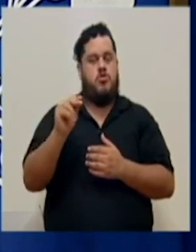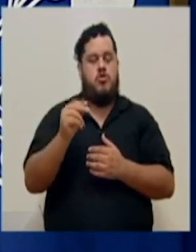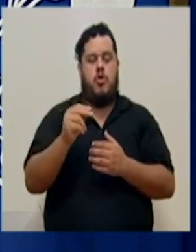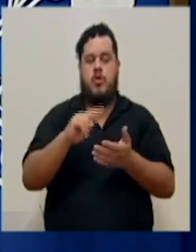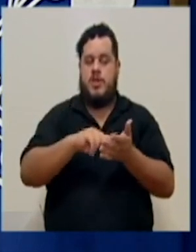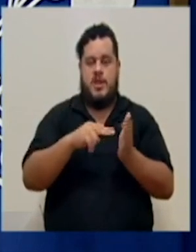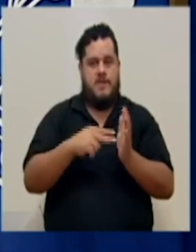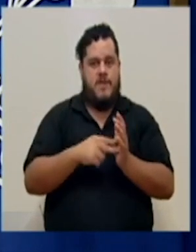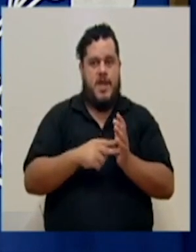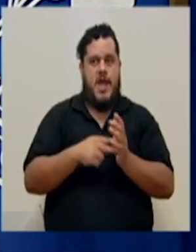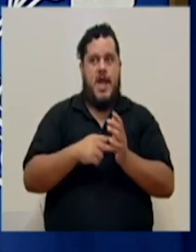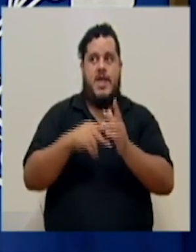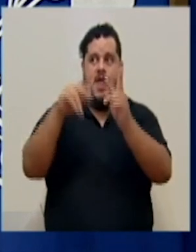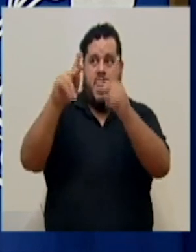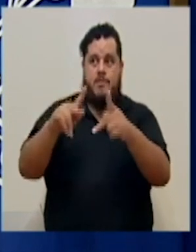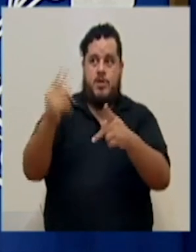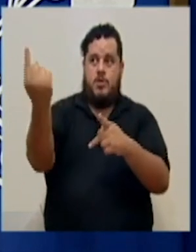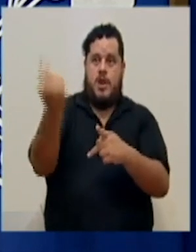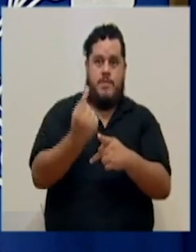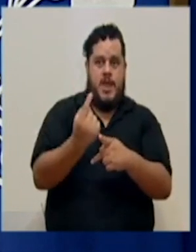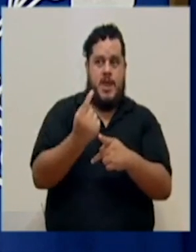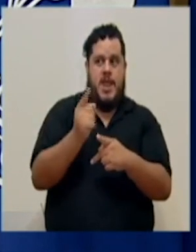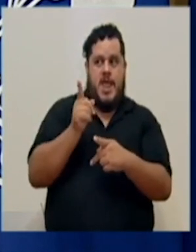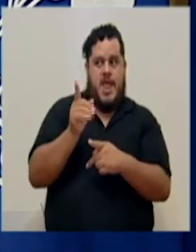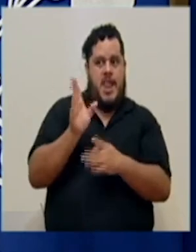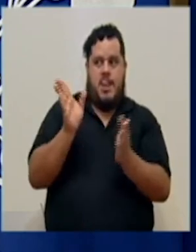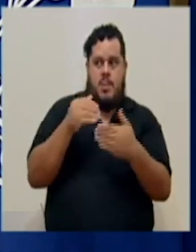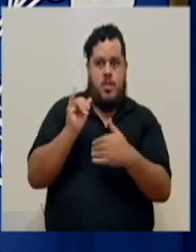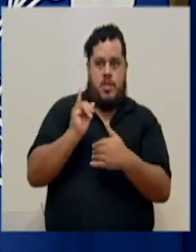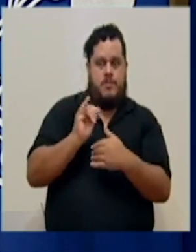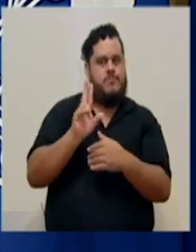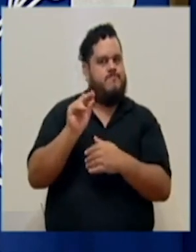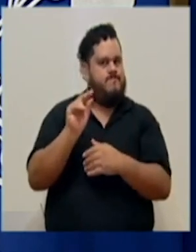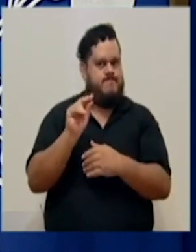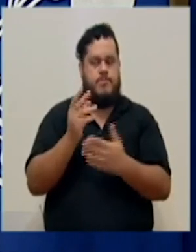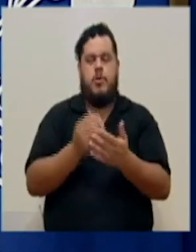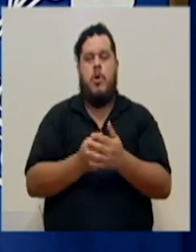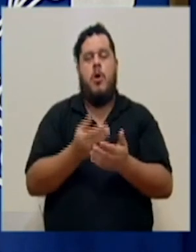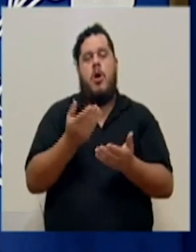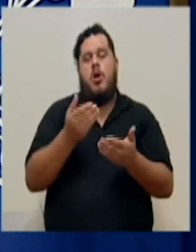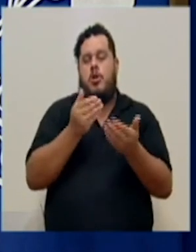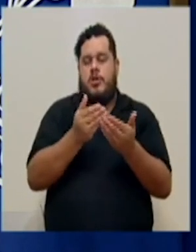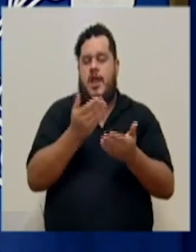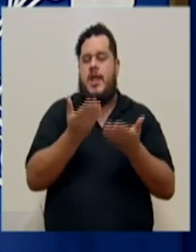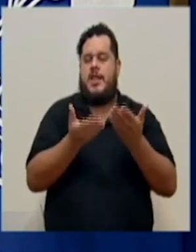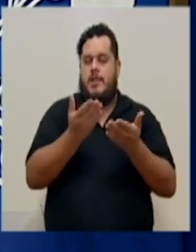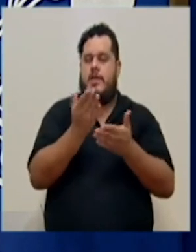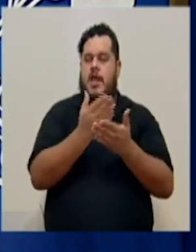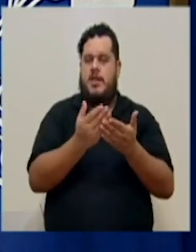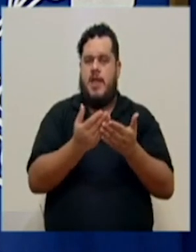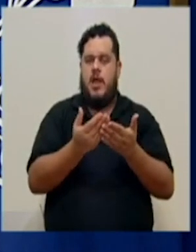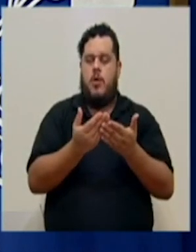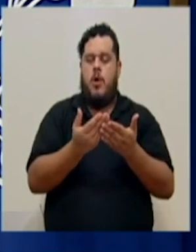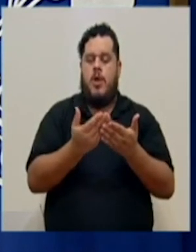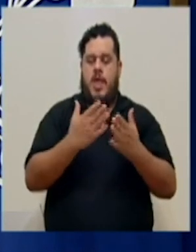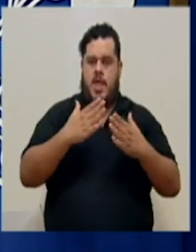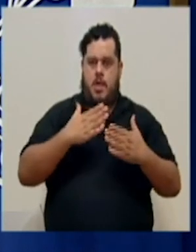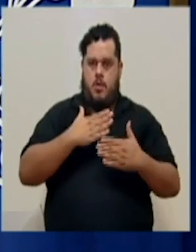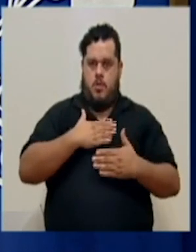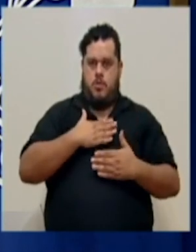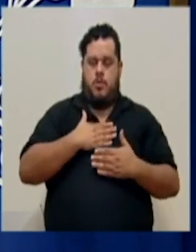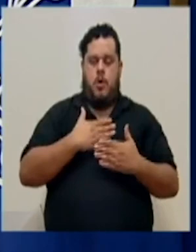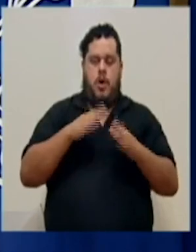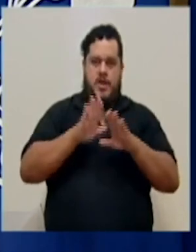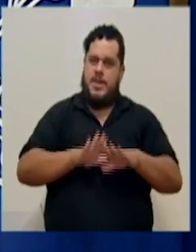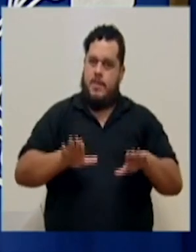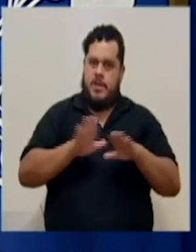de que la persona no venga infectada. Pero se acerca lo más probable o es por lo menos algo que lo deja uno más tranquilo de que la persona